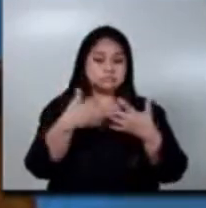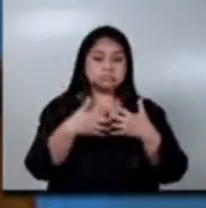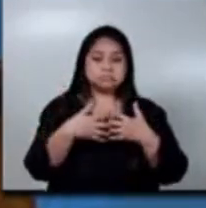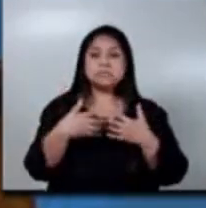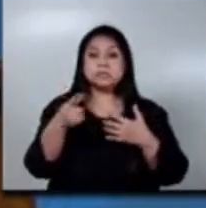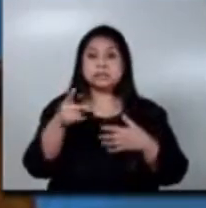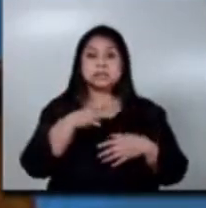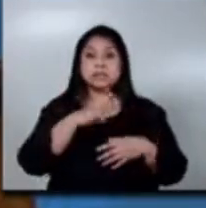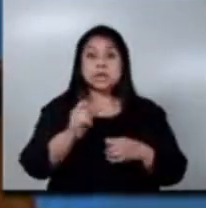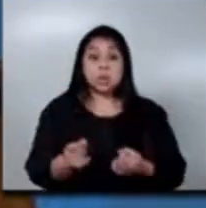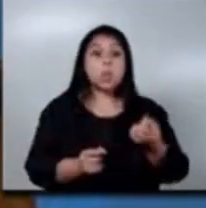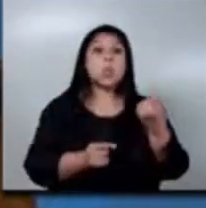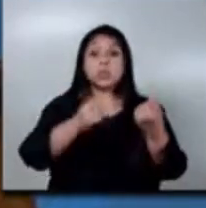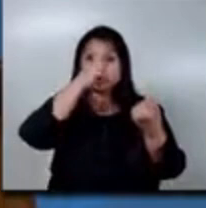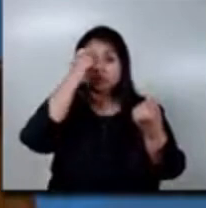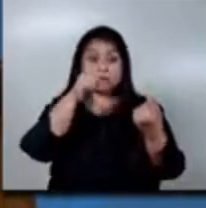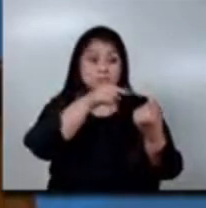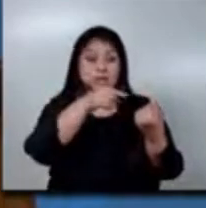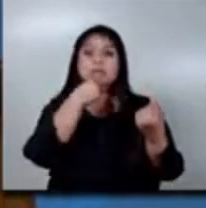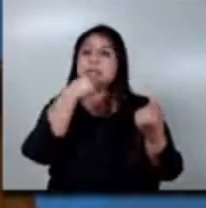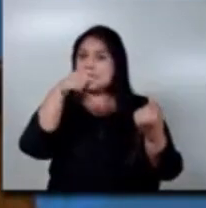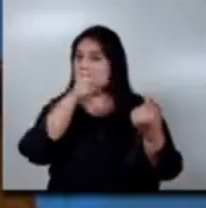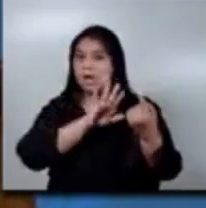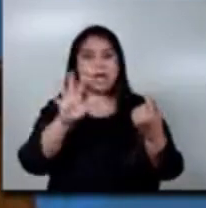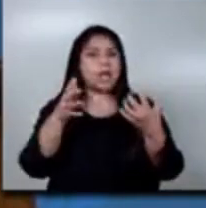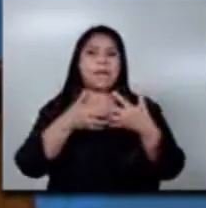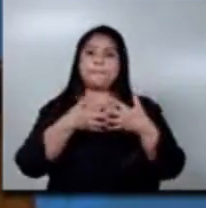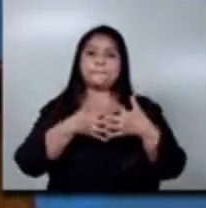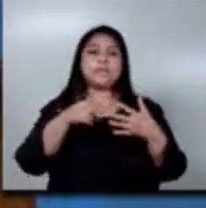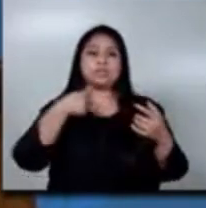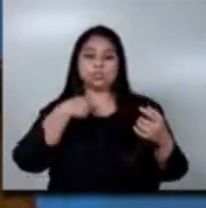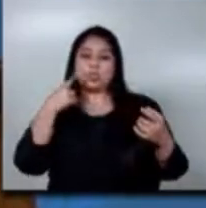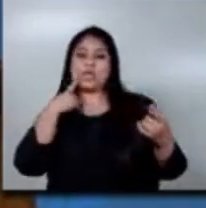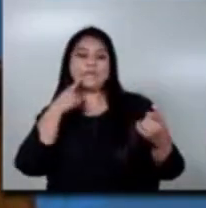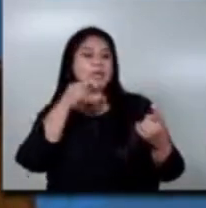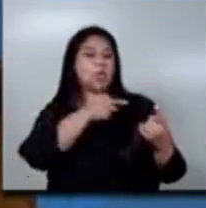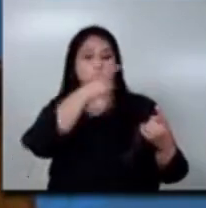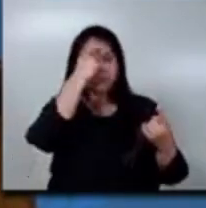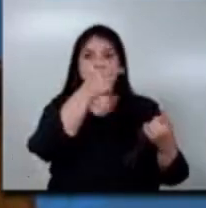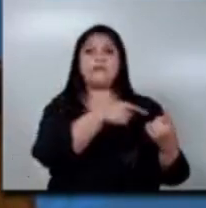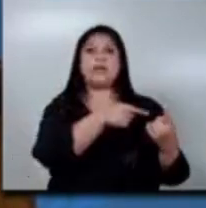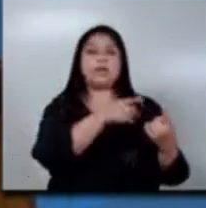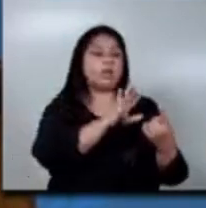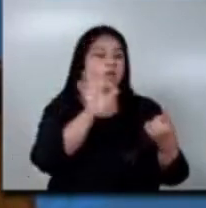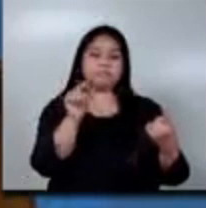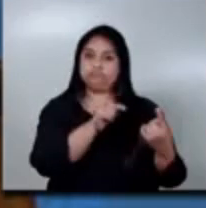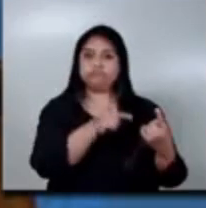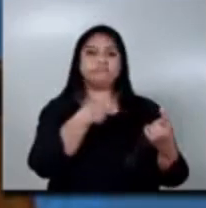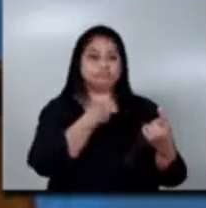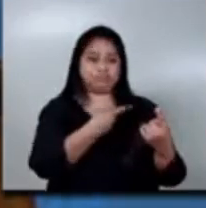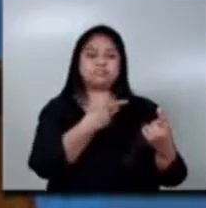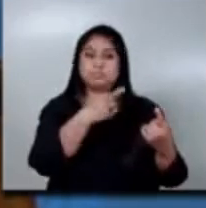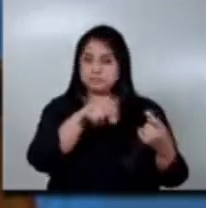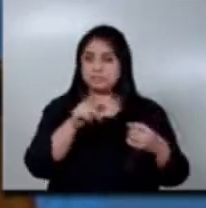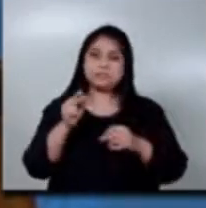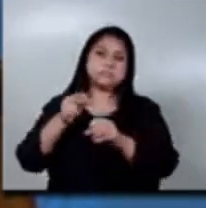un empleado en relación de dependencia. Ya eso los convierte en patronos y deben cumplir también con esta normativa para estar